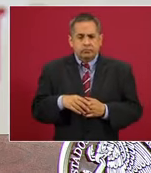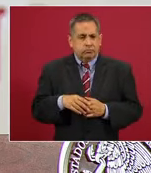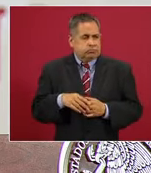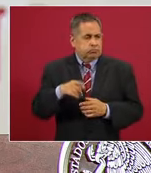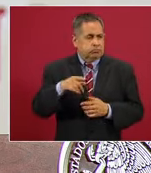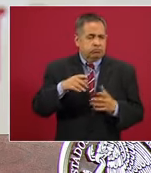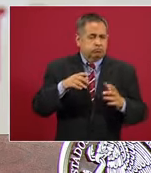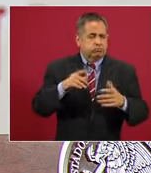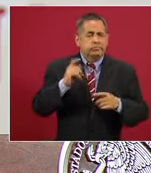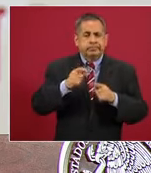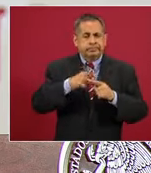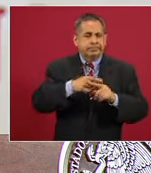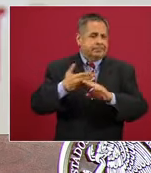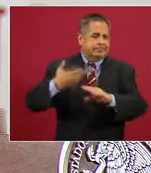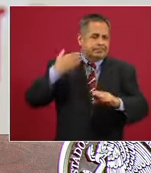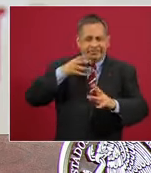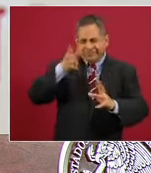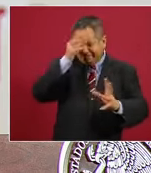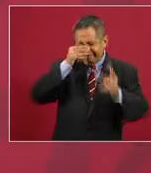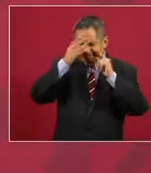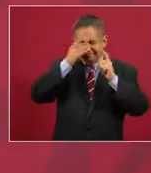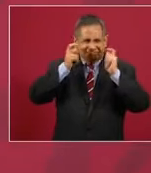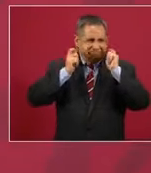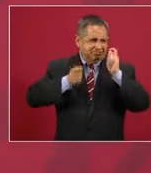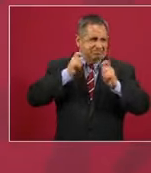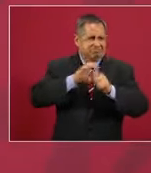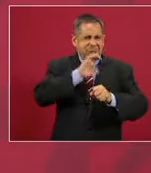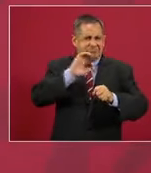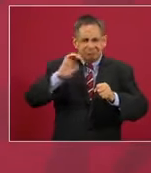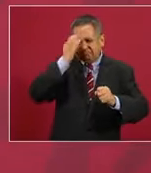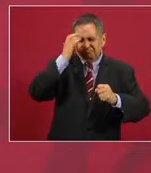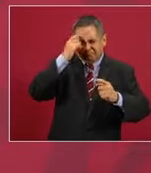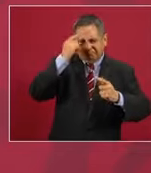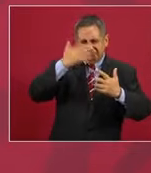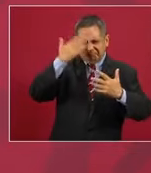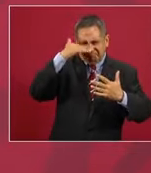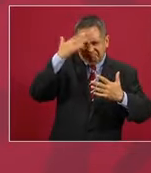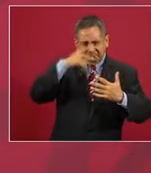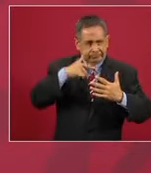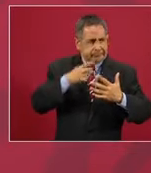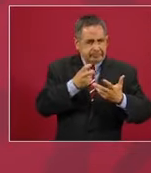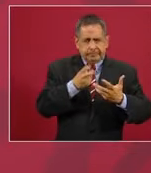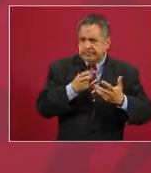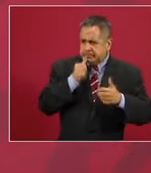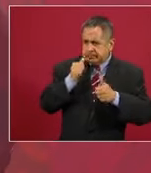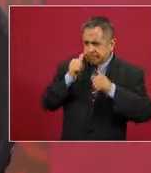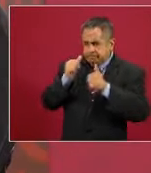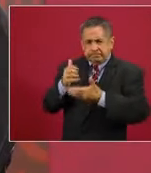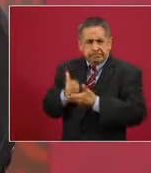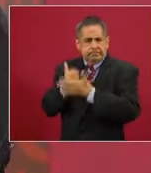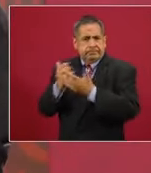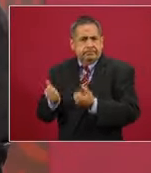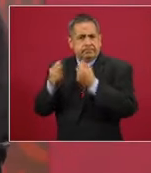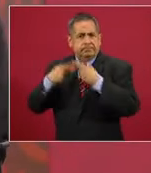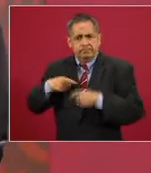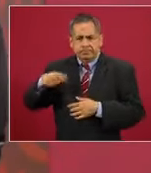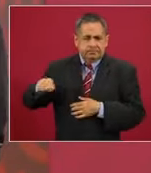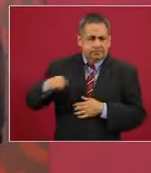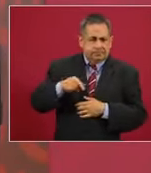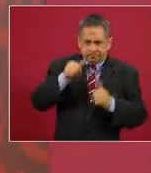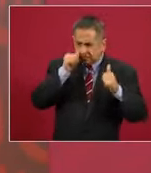conocimiento para salvar vidas o